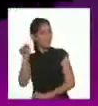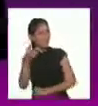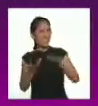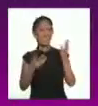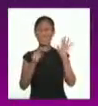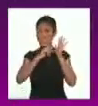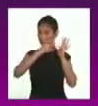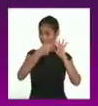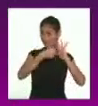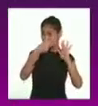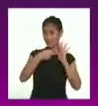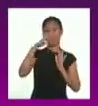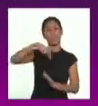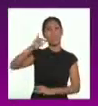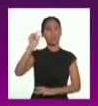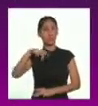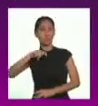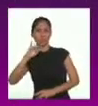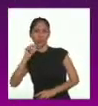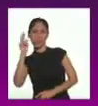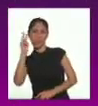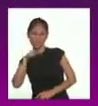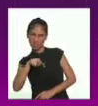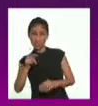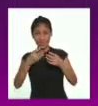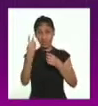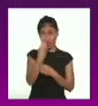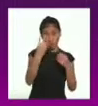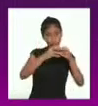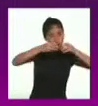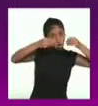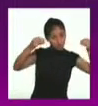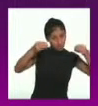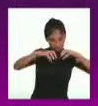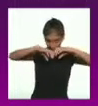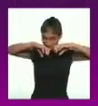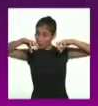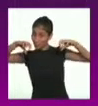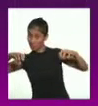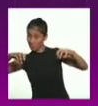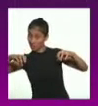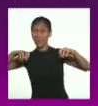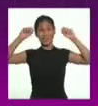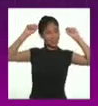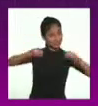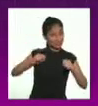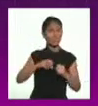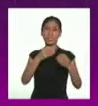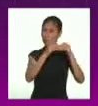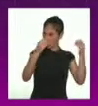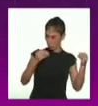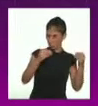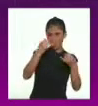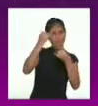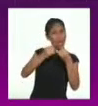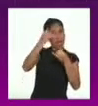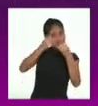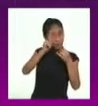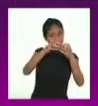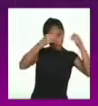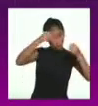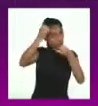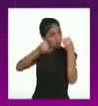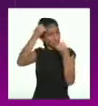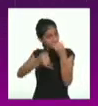y aparte es el signo de puntuación que separa dos párrafos distintos. Se coloca al final de un